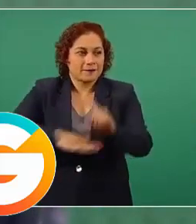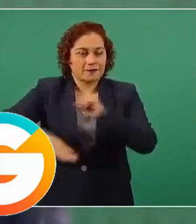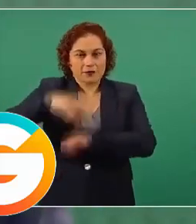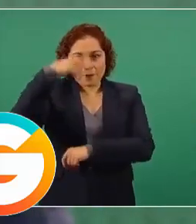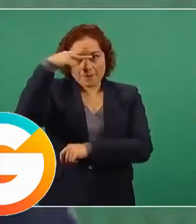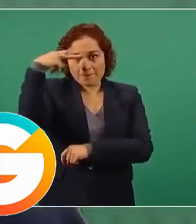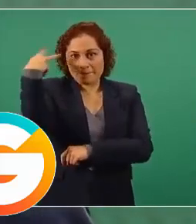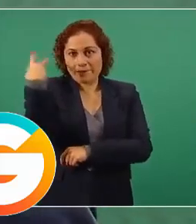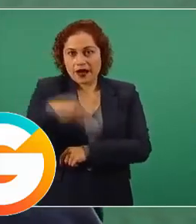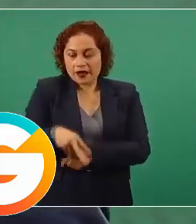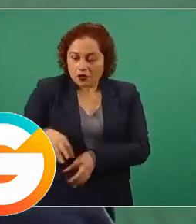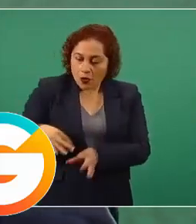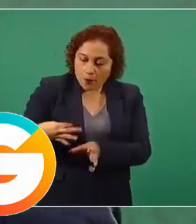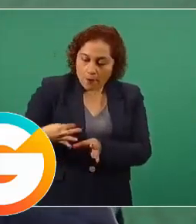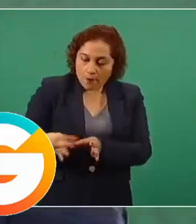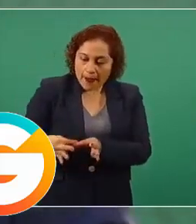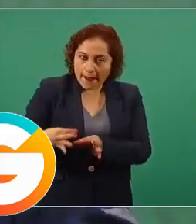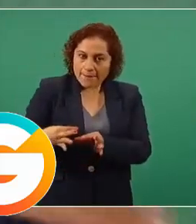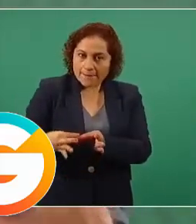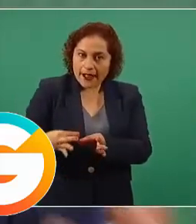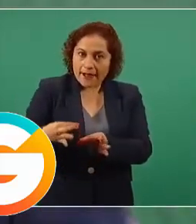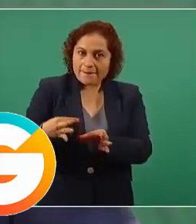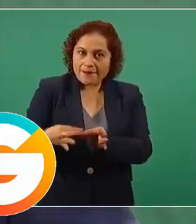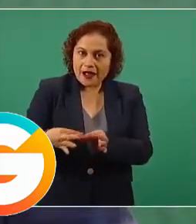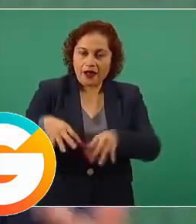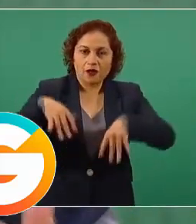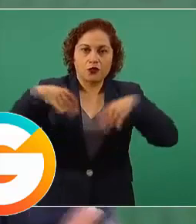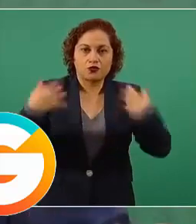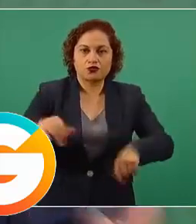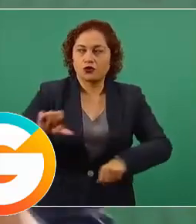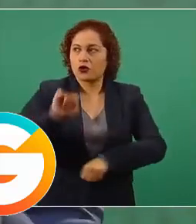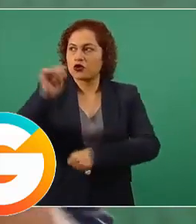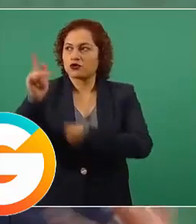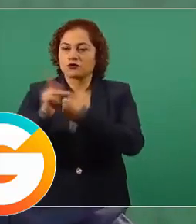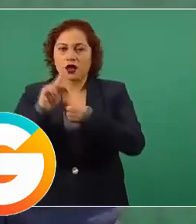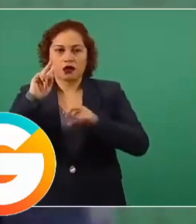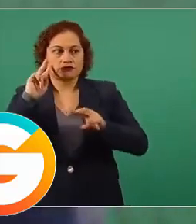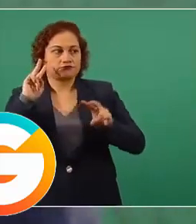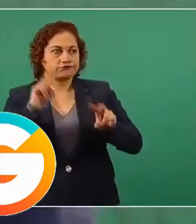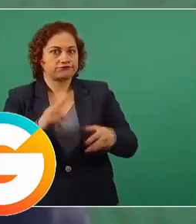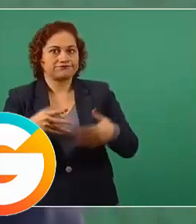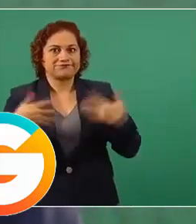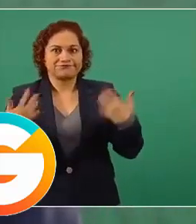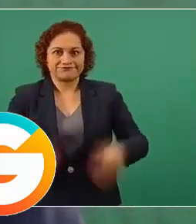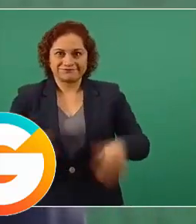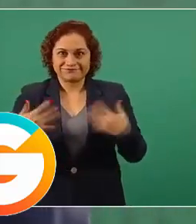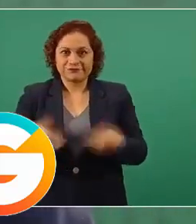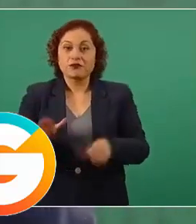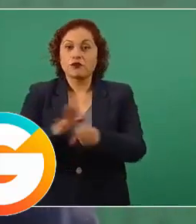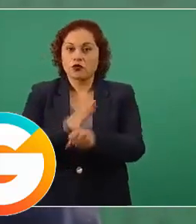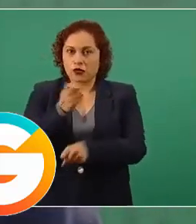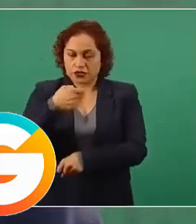Si entre todos, por eso esta carta a los gobernadores,